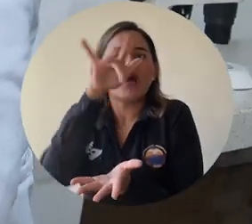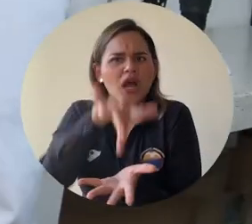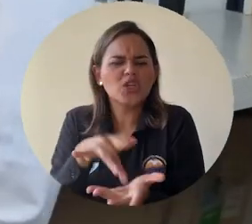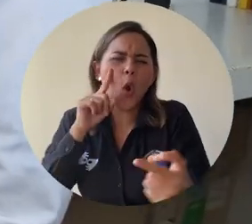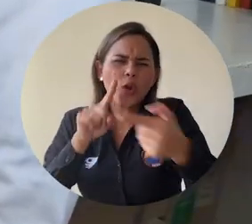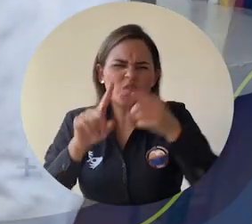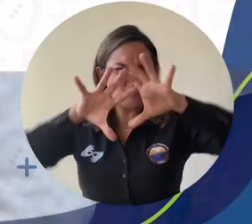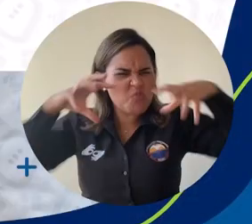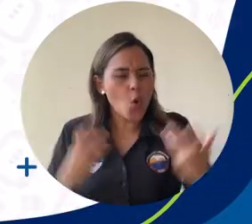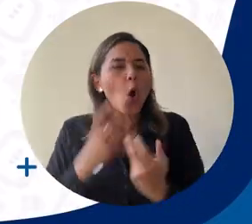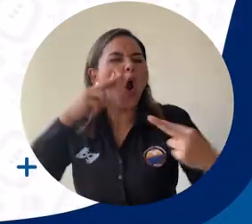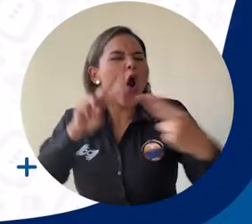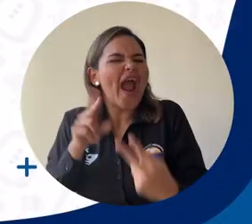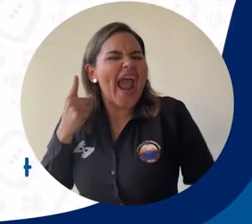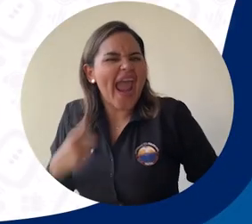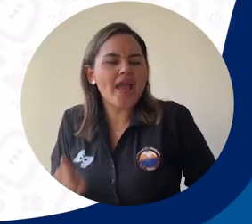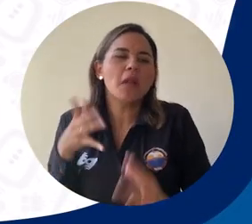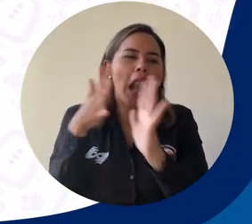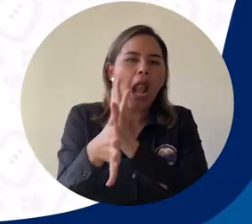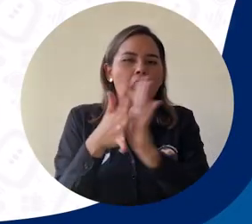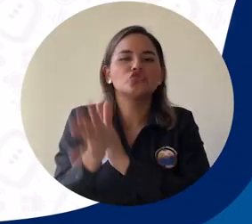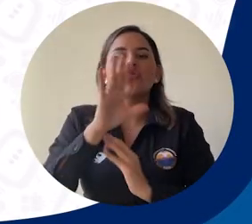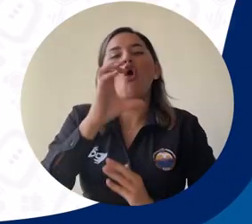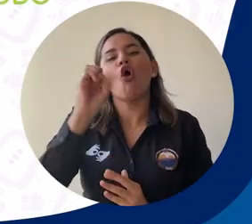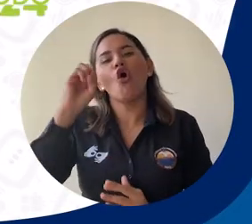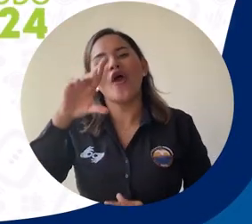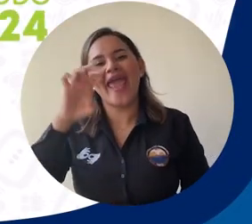donde expuso la problemática ante los ojos del mundo.